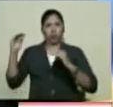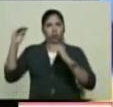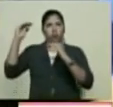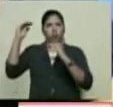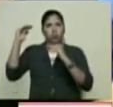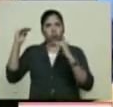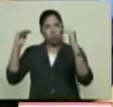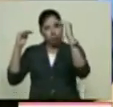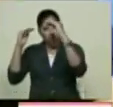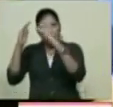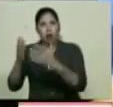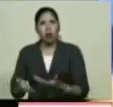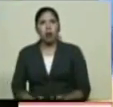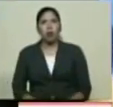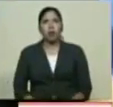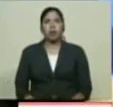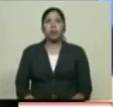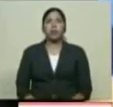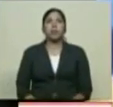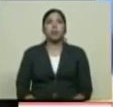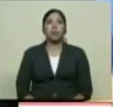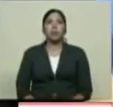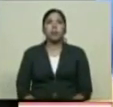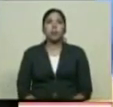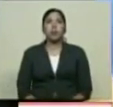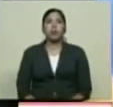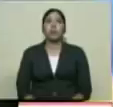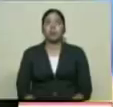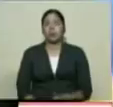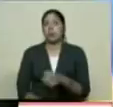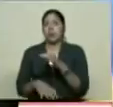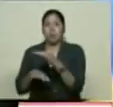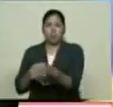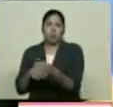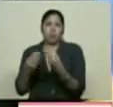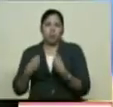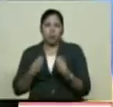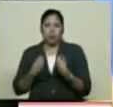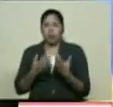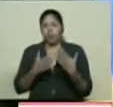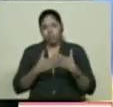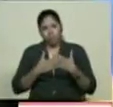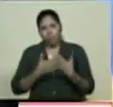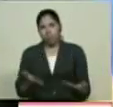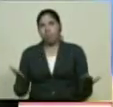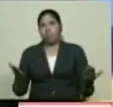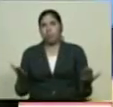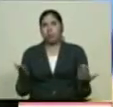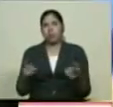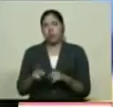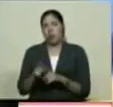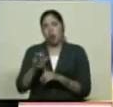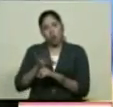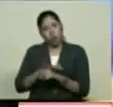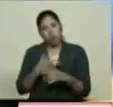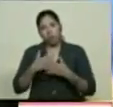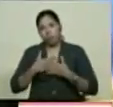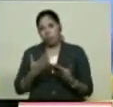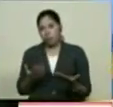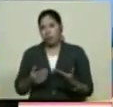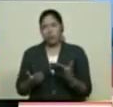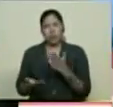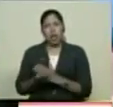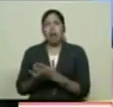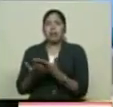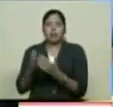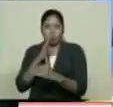Y bueno Nuestro municipio Pues como siempre A recibir a la gente Con los brazos abiertos Que eso De esas cosas Se debe hacer Nuestro pueblo